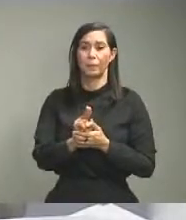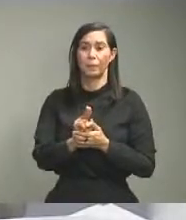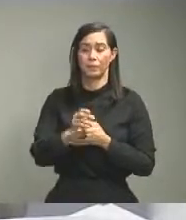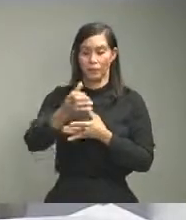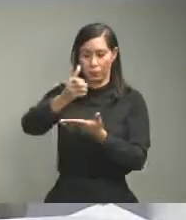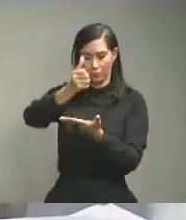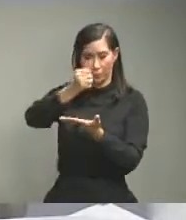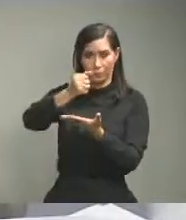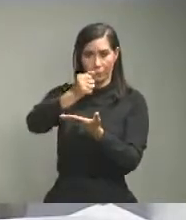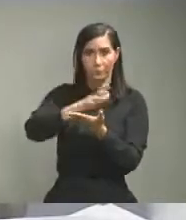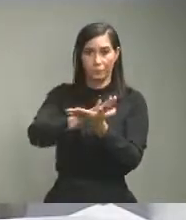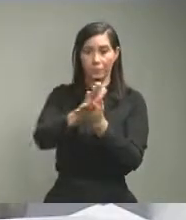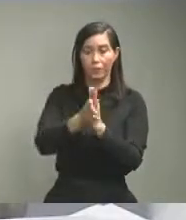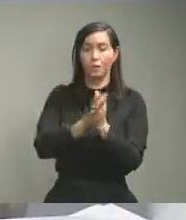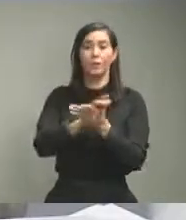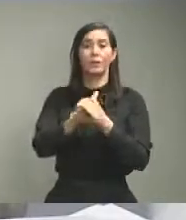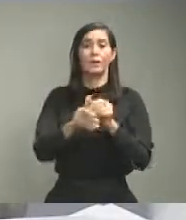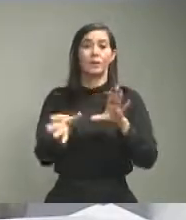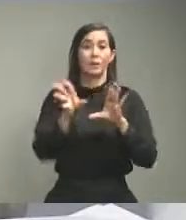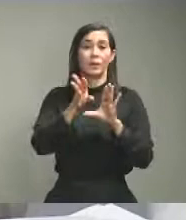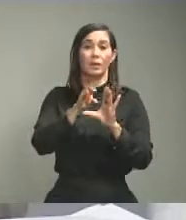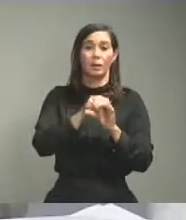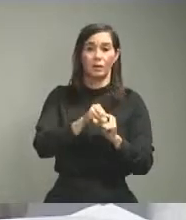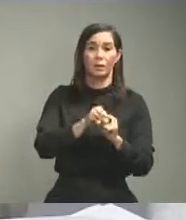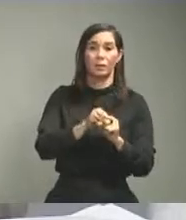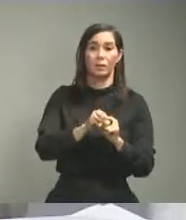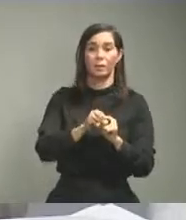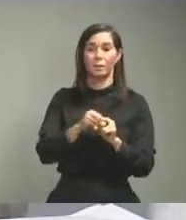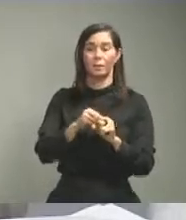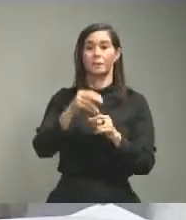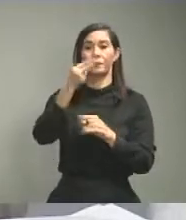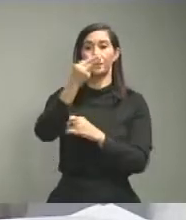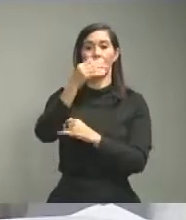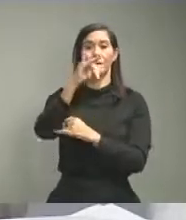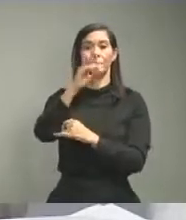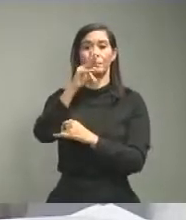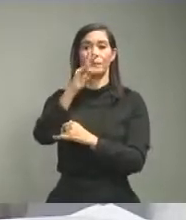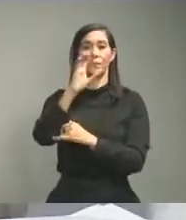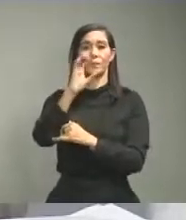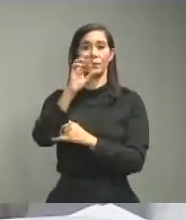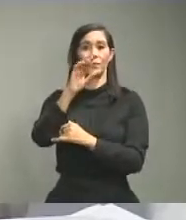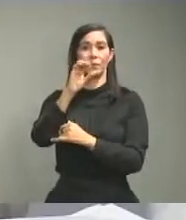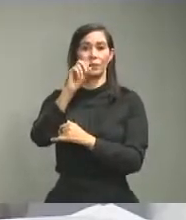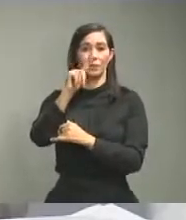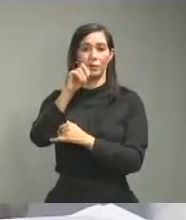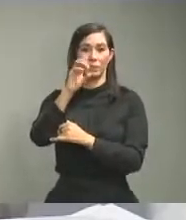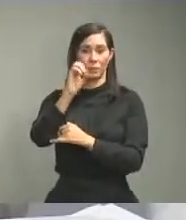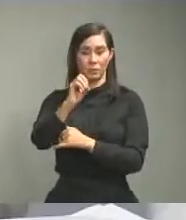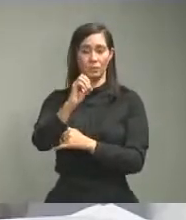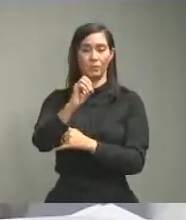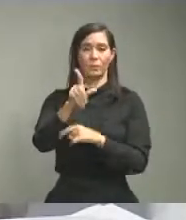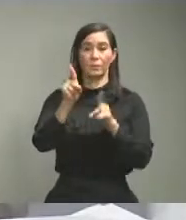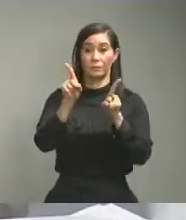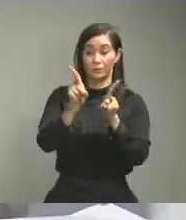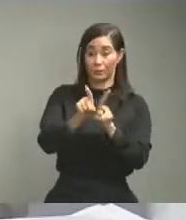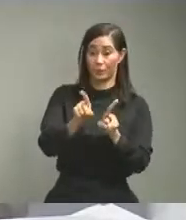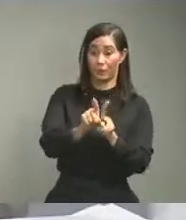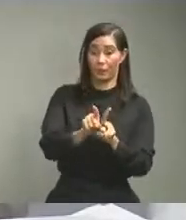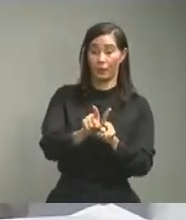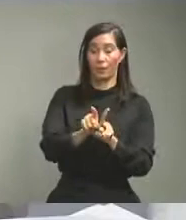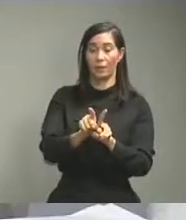antibacterianos entre ellos el hipoclorito de sodio igualmente